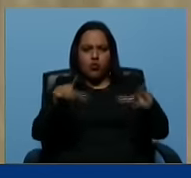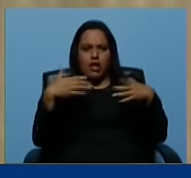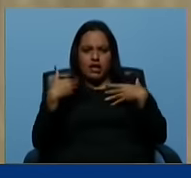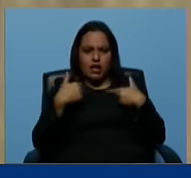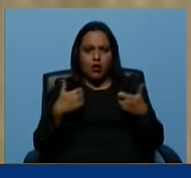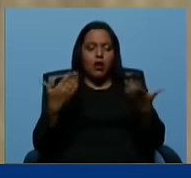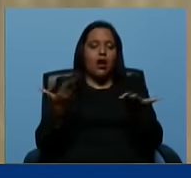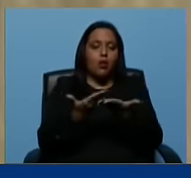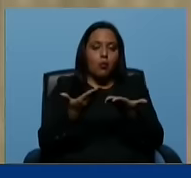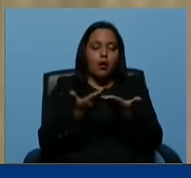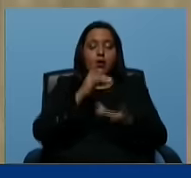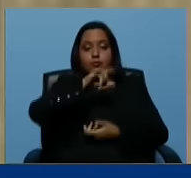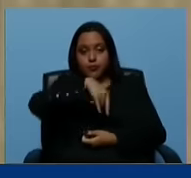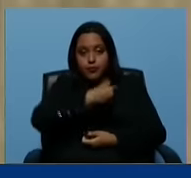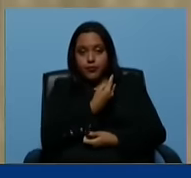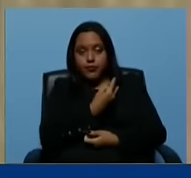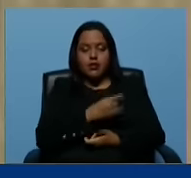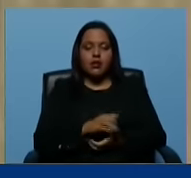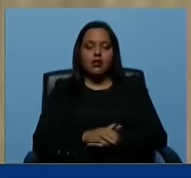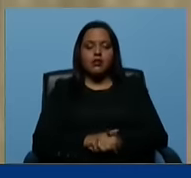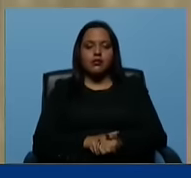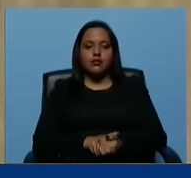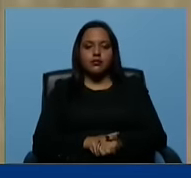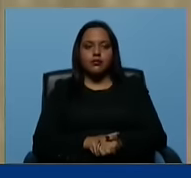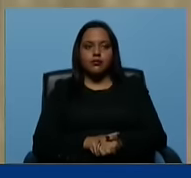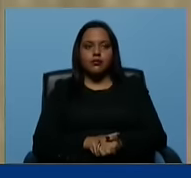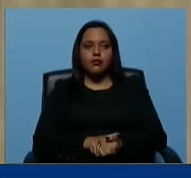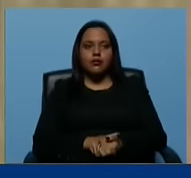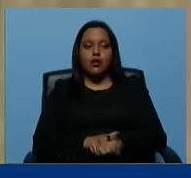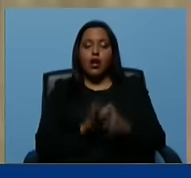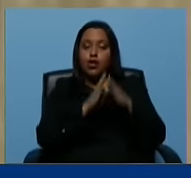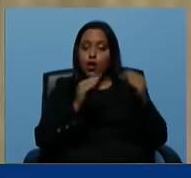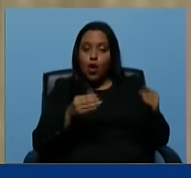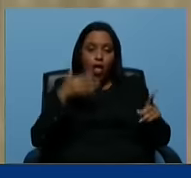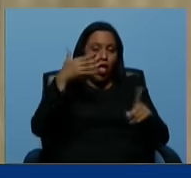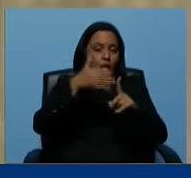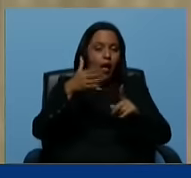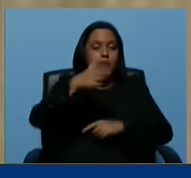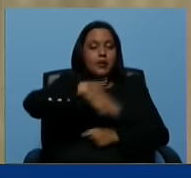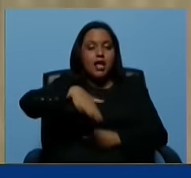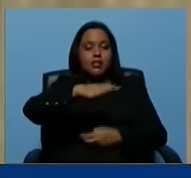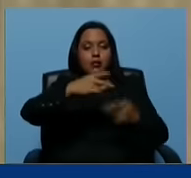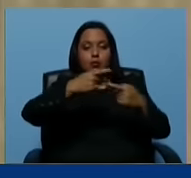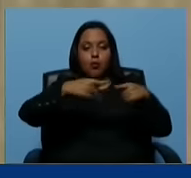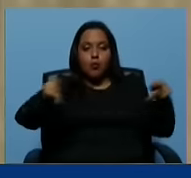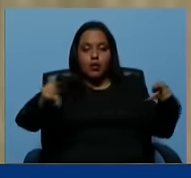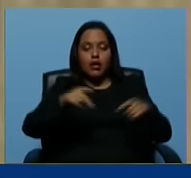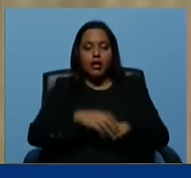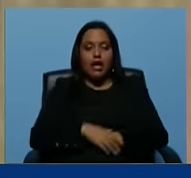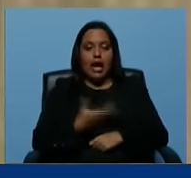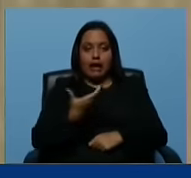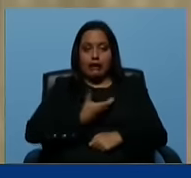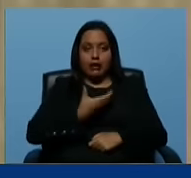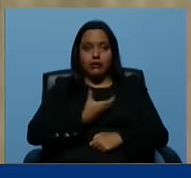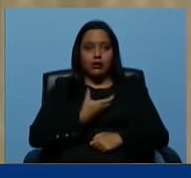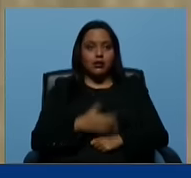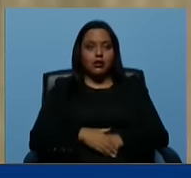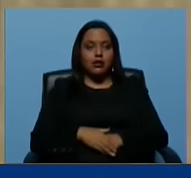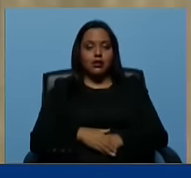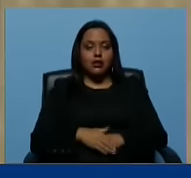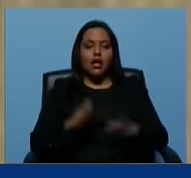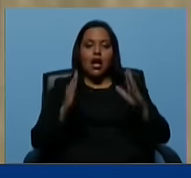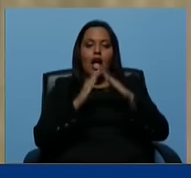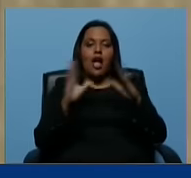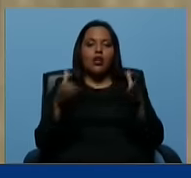escuelas, universidades, todos los asaltos a plazas públicas, alcaldías, casas de